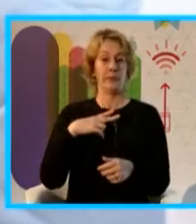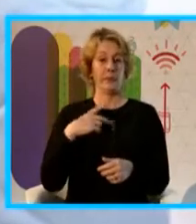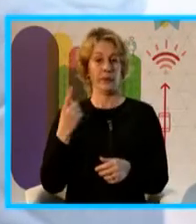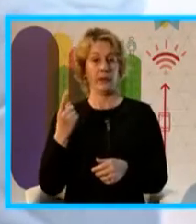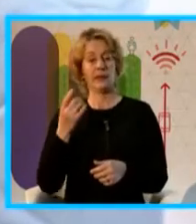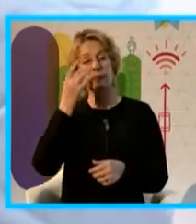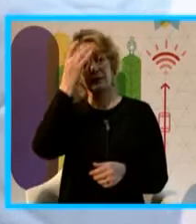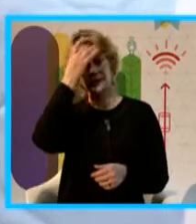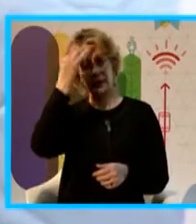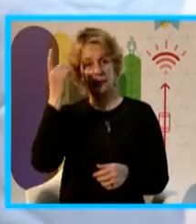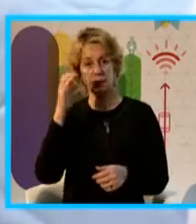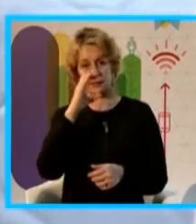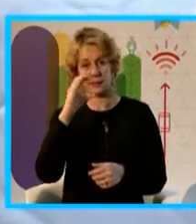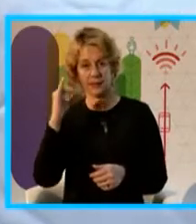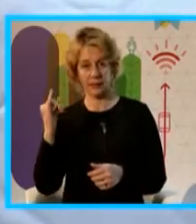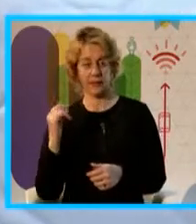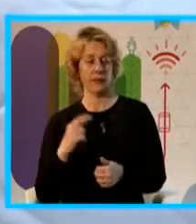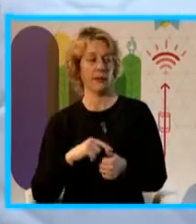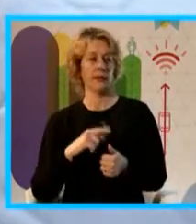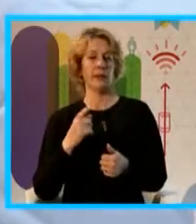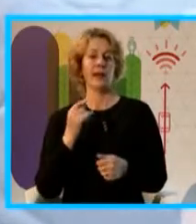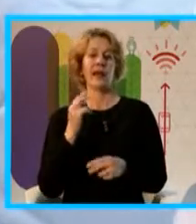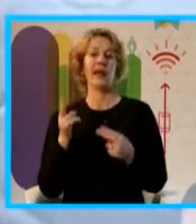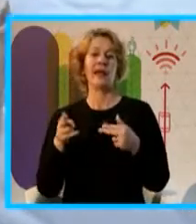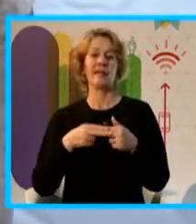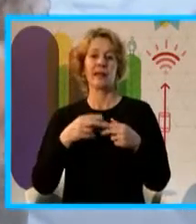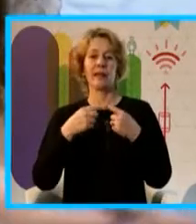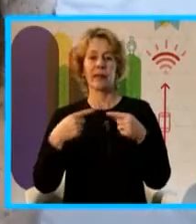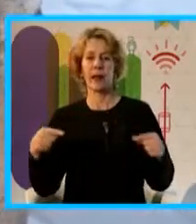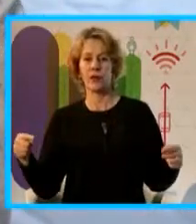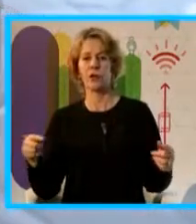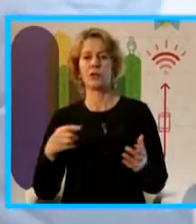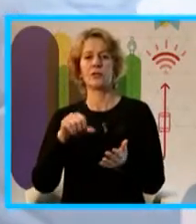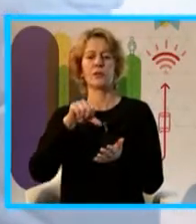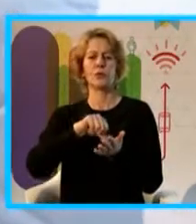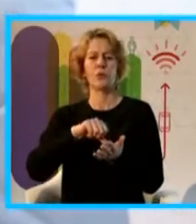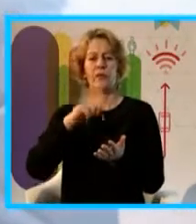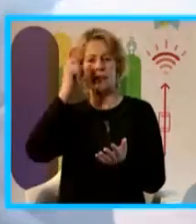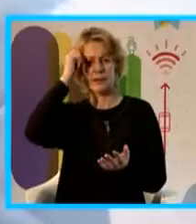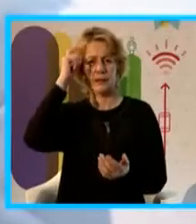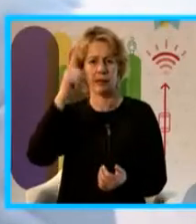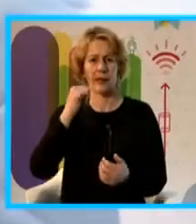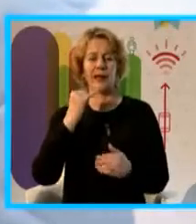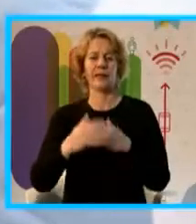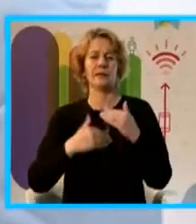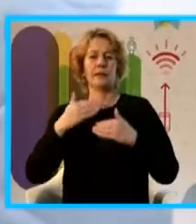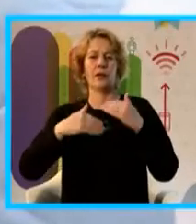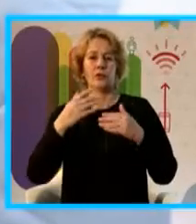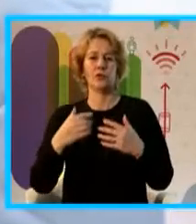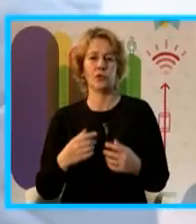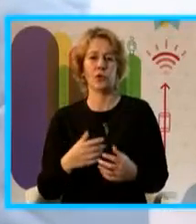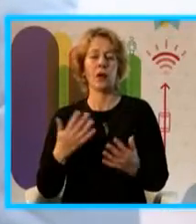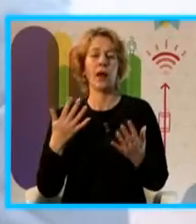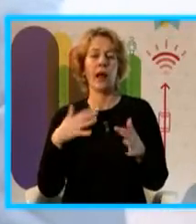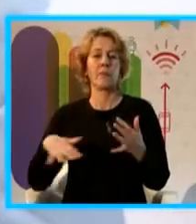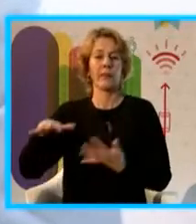la gente de Internet de las Cosas, la gente de las ciudades inteligentes y desarrollo ambiental. Y